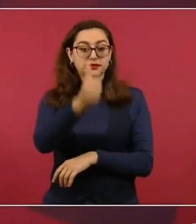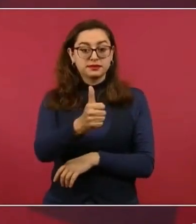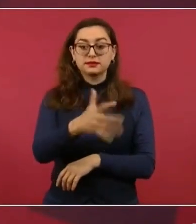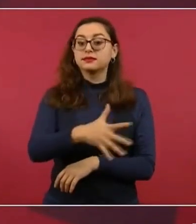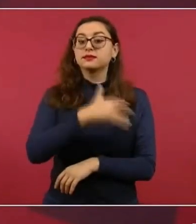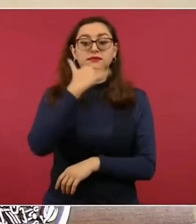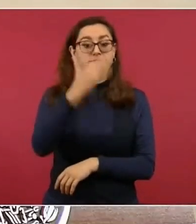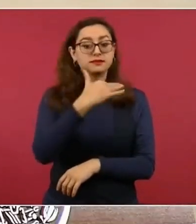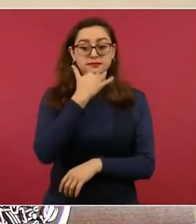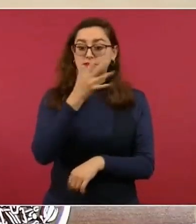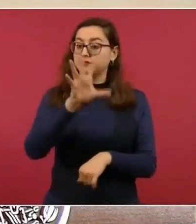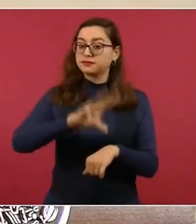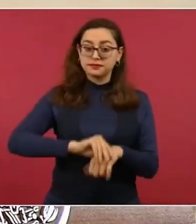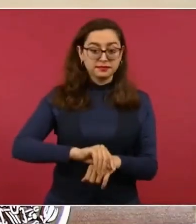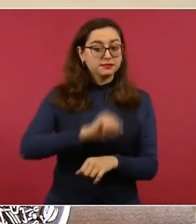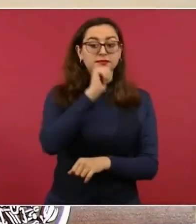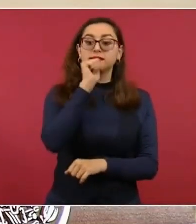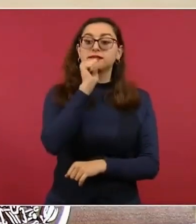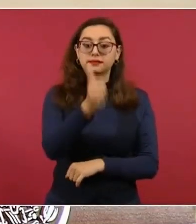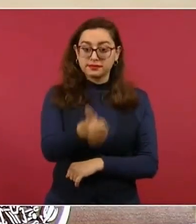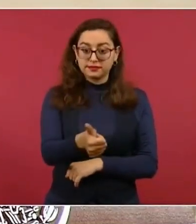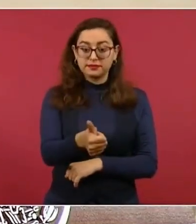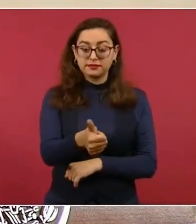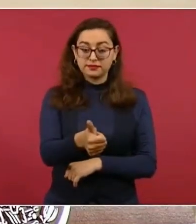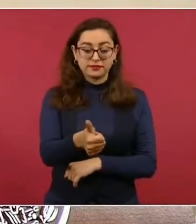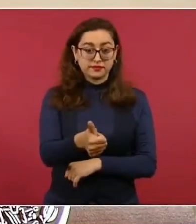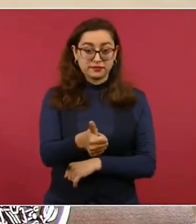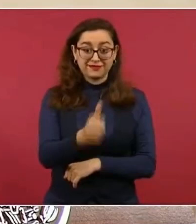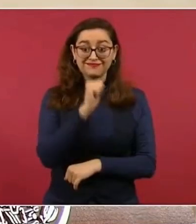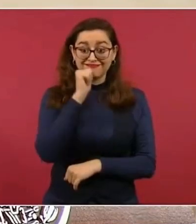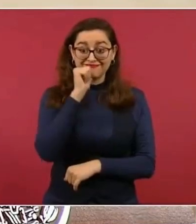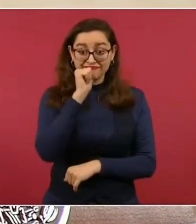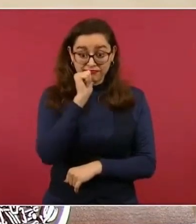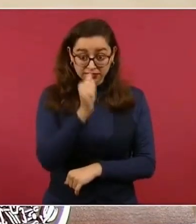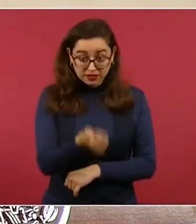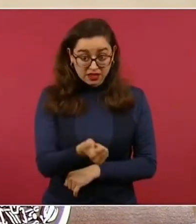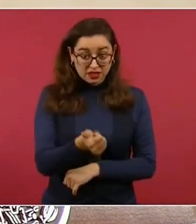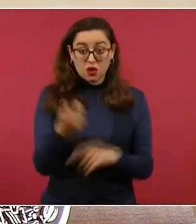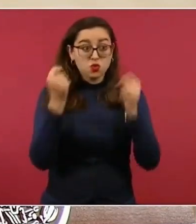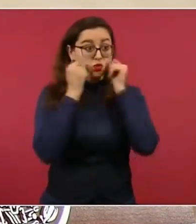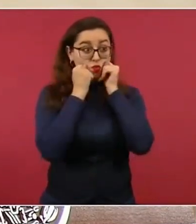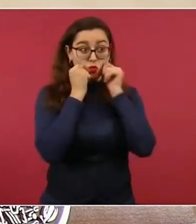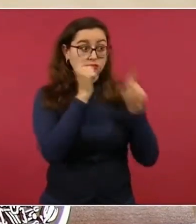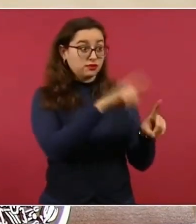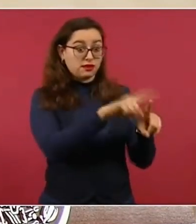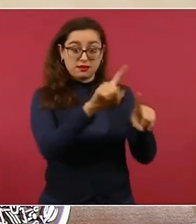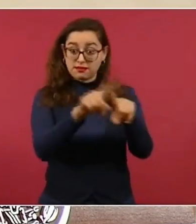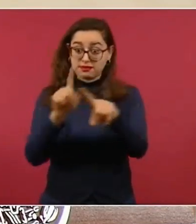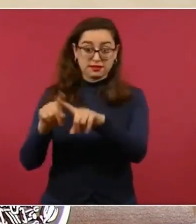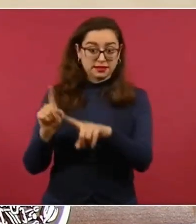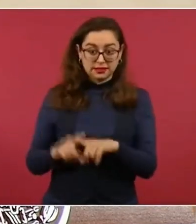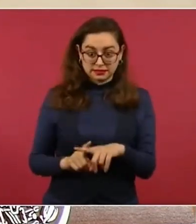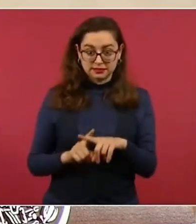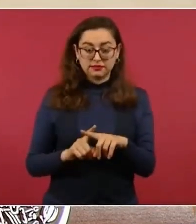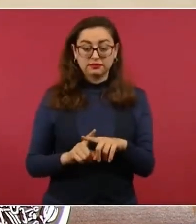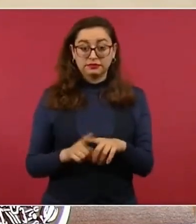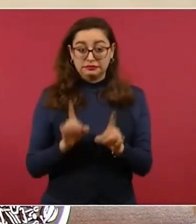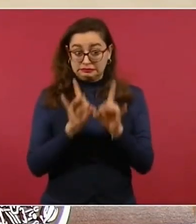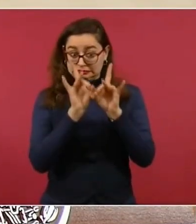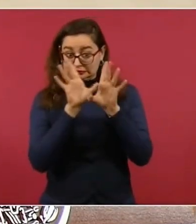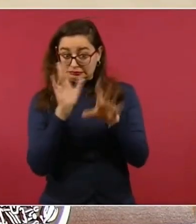corrupción, para nada, a nadie. Y no hay impunidad